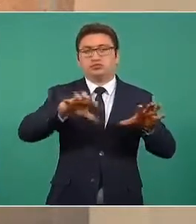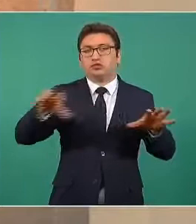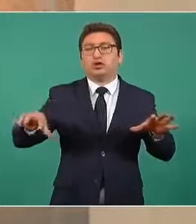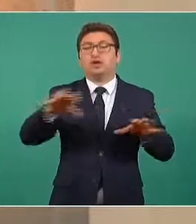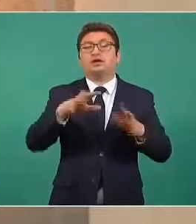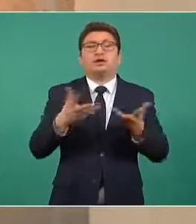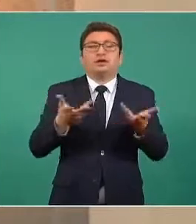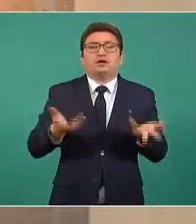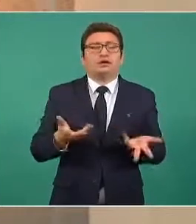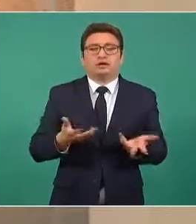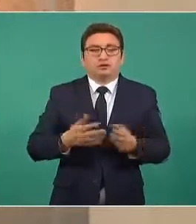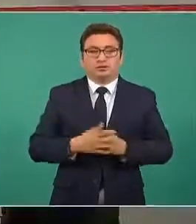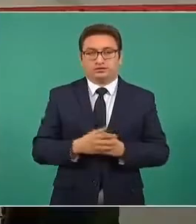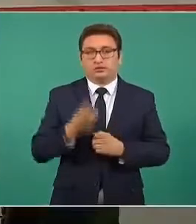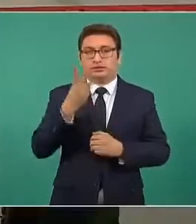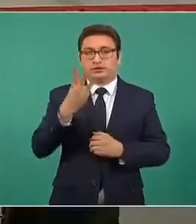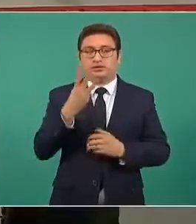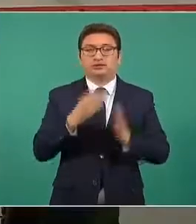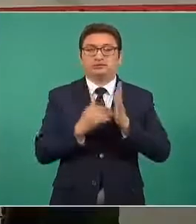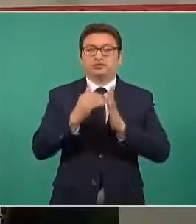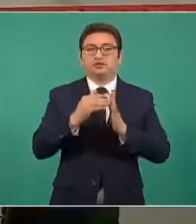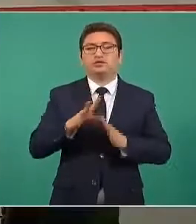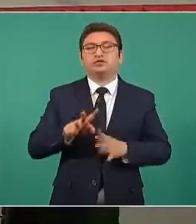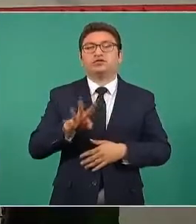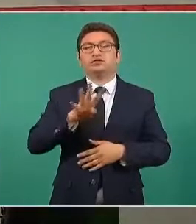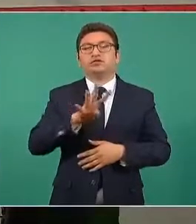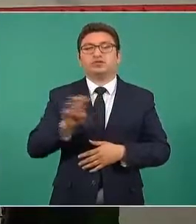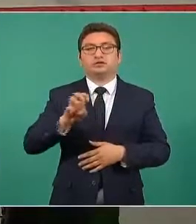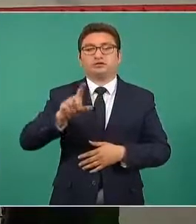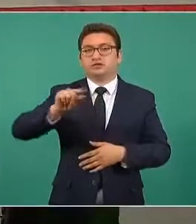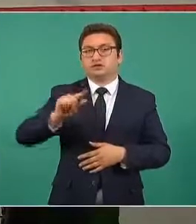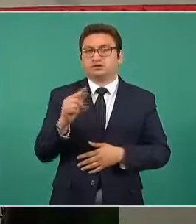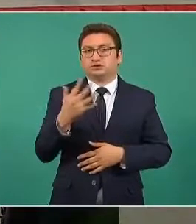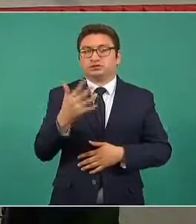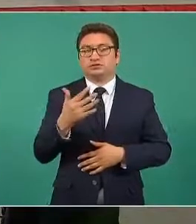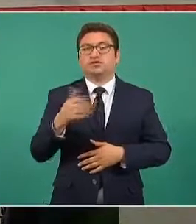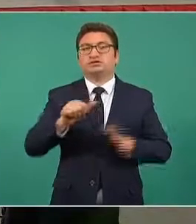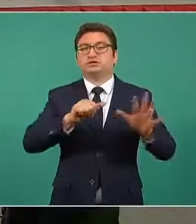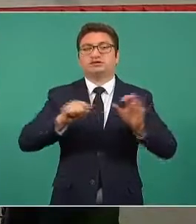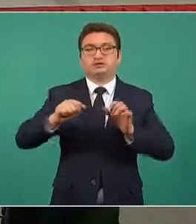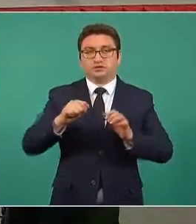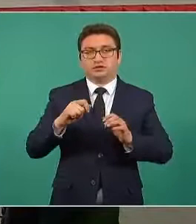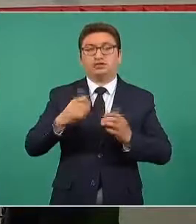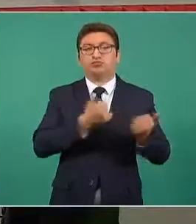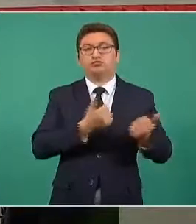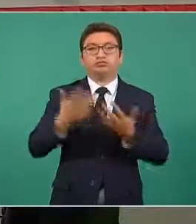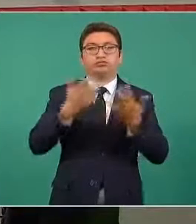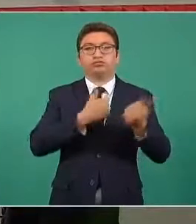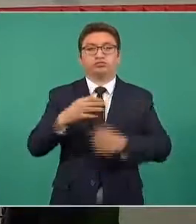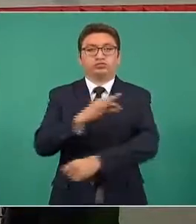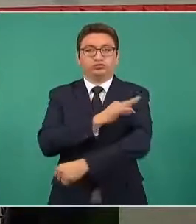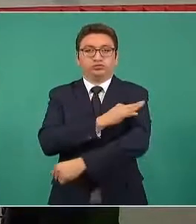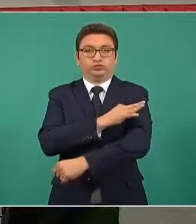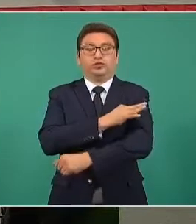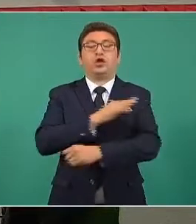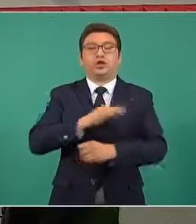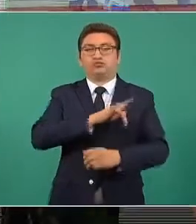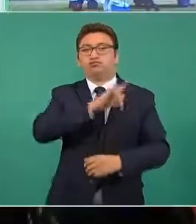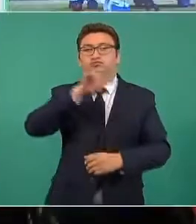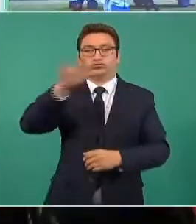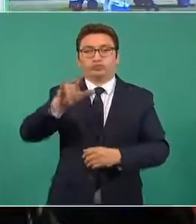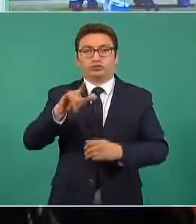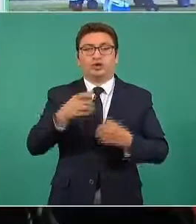ha hecho es 3 millones 475 mil 600 vacunas transportadas vía aérea, vía